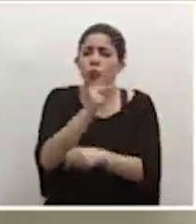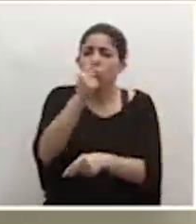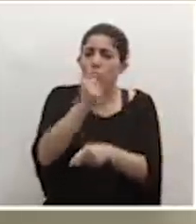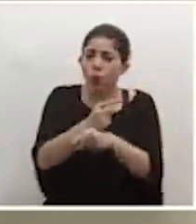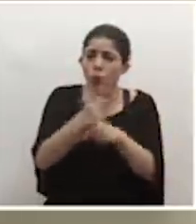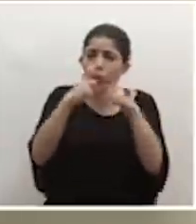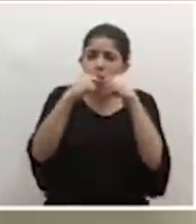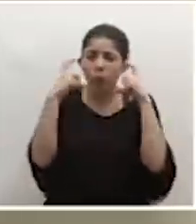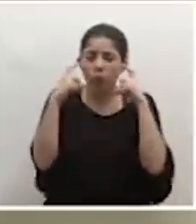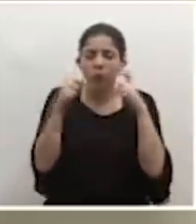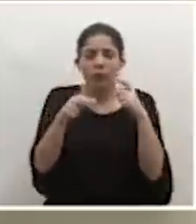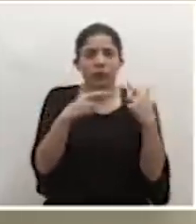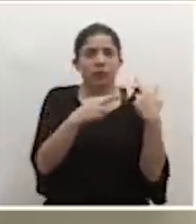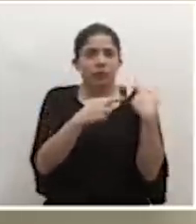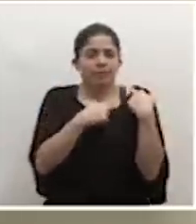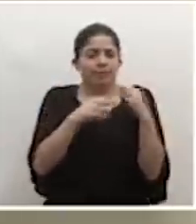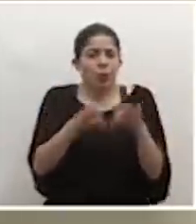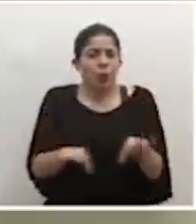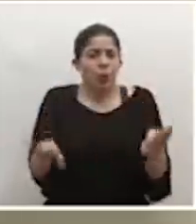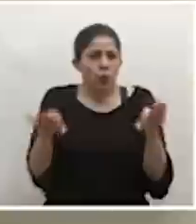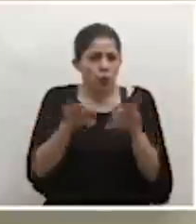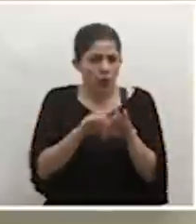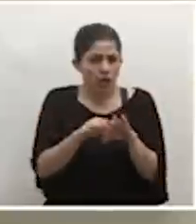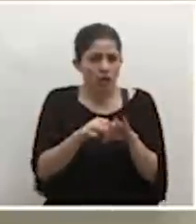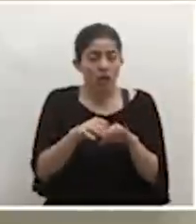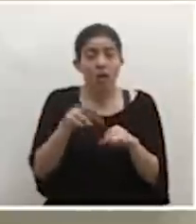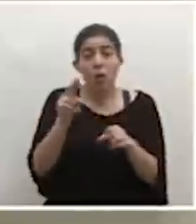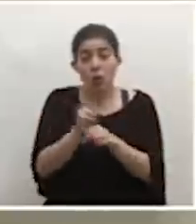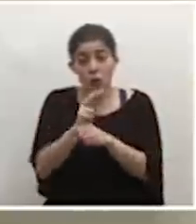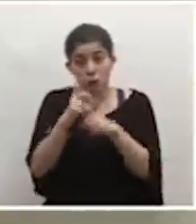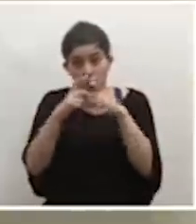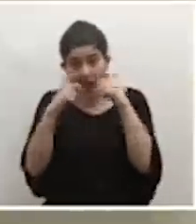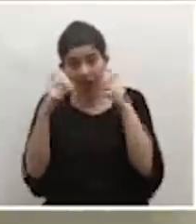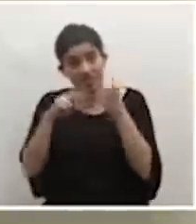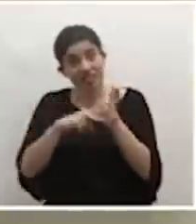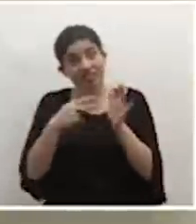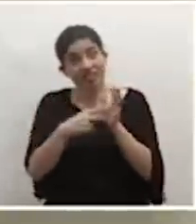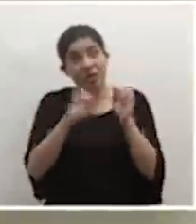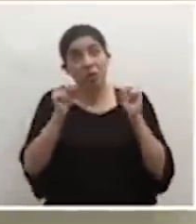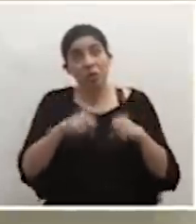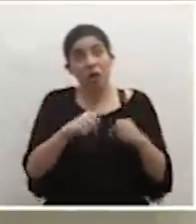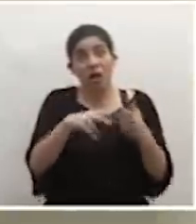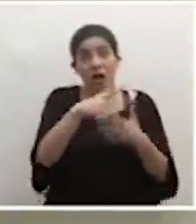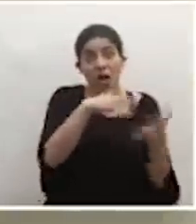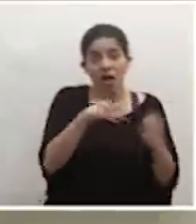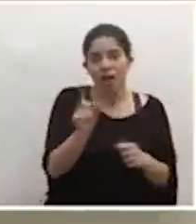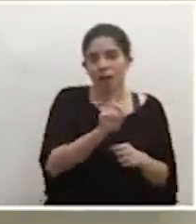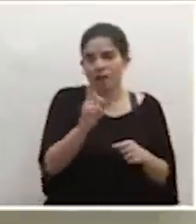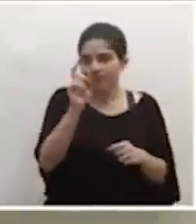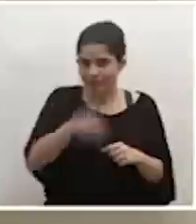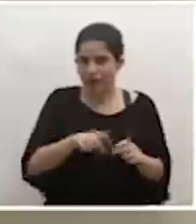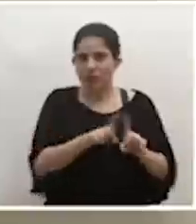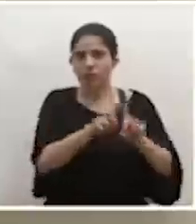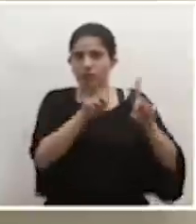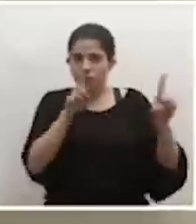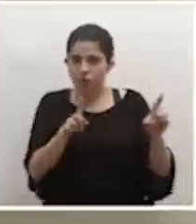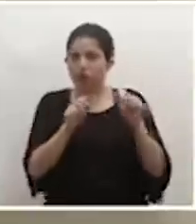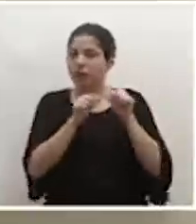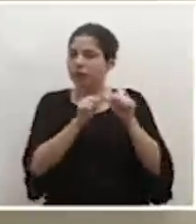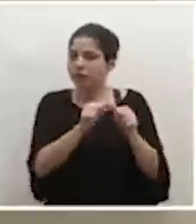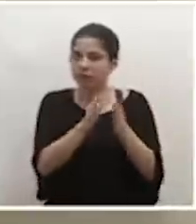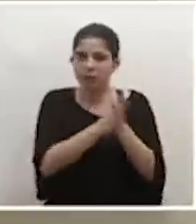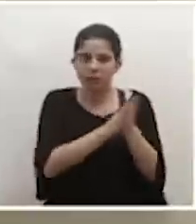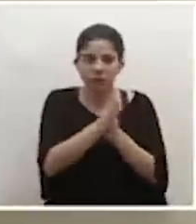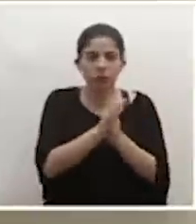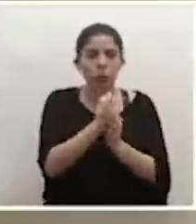de este equipo es muy importante y para nada sustituye el distanciamiento físico presencial o el lavado de manos